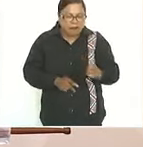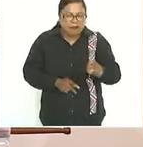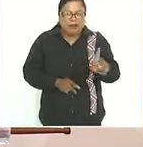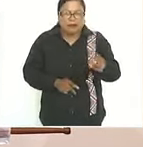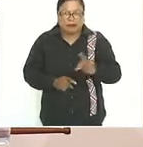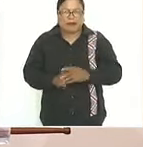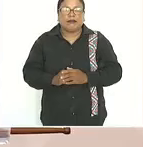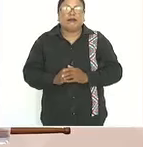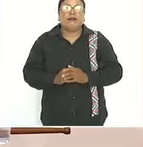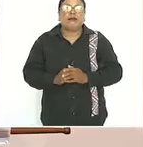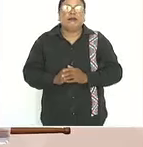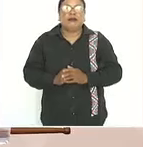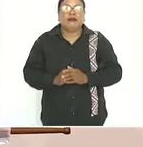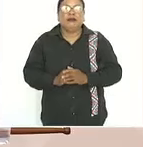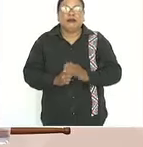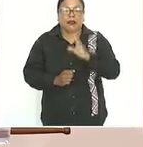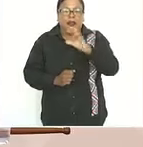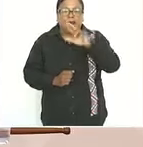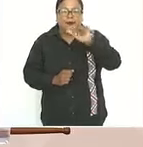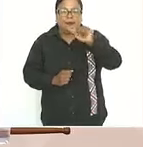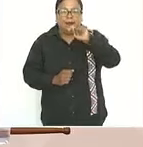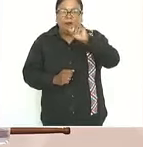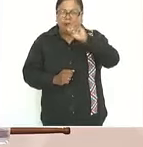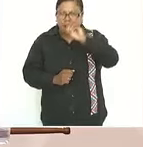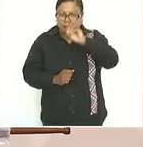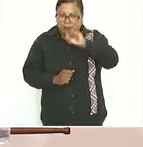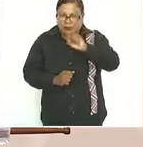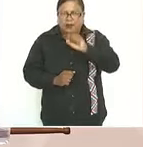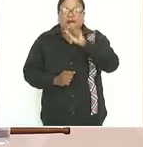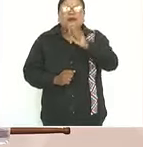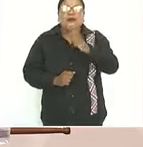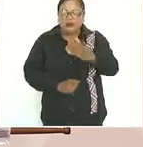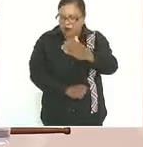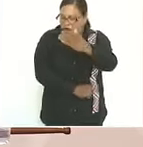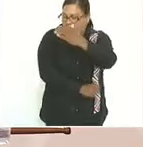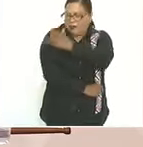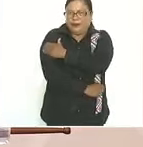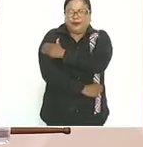kratos significa poder